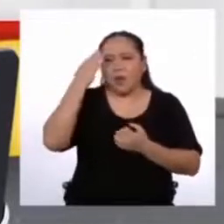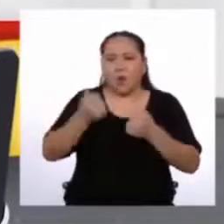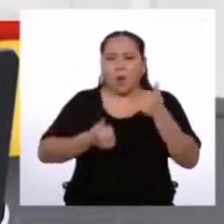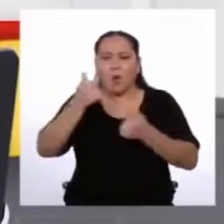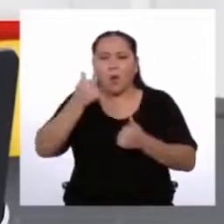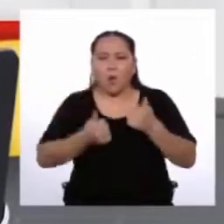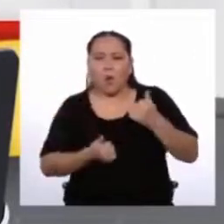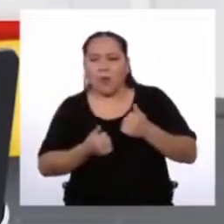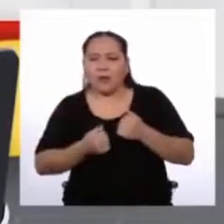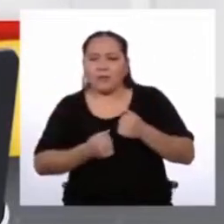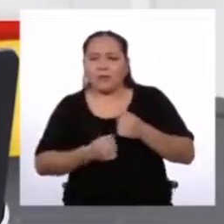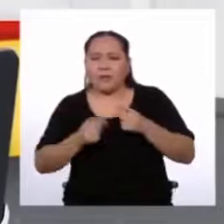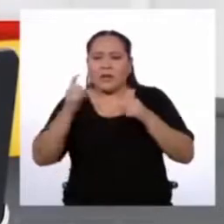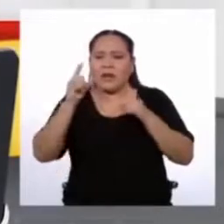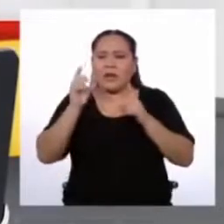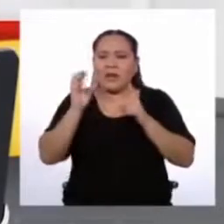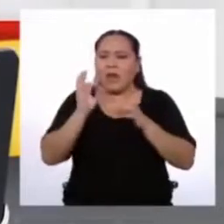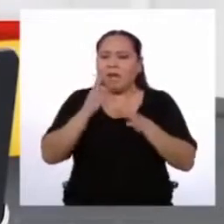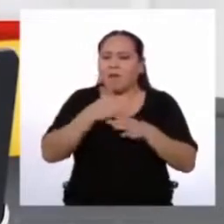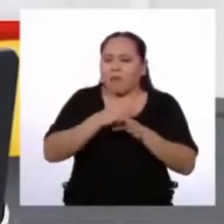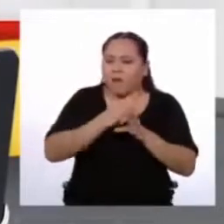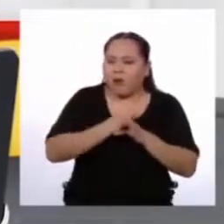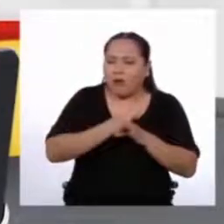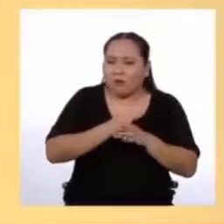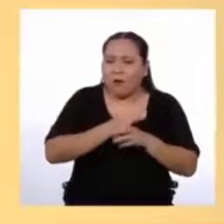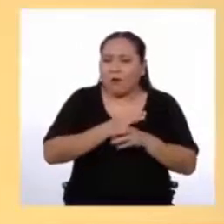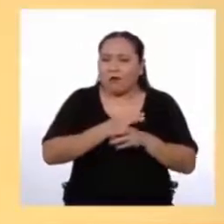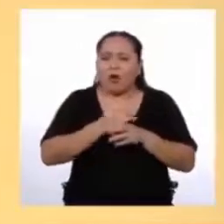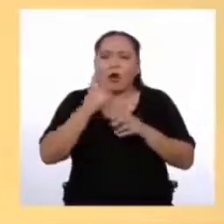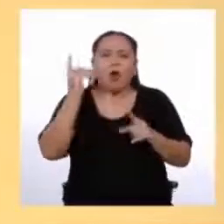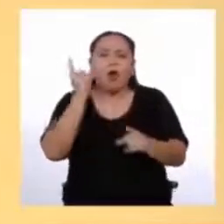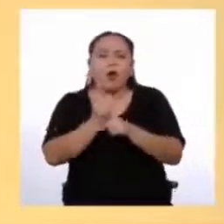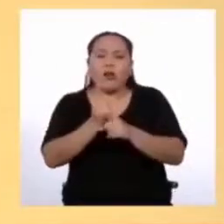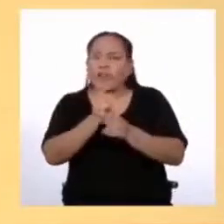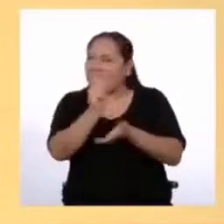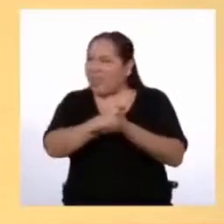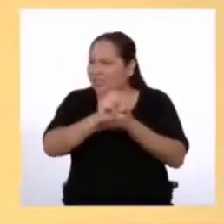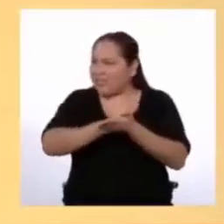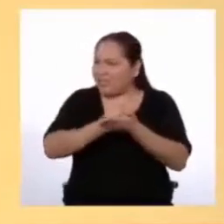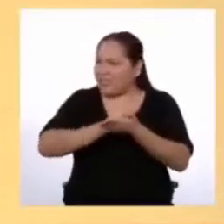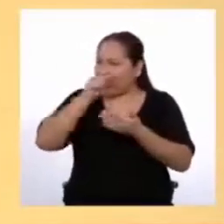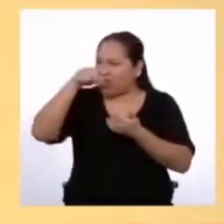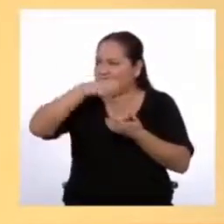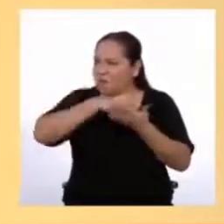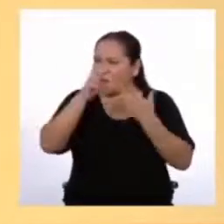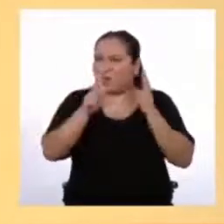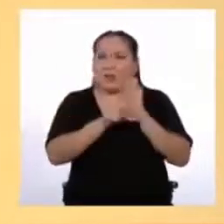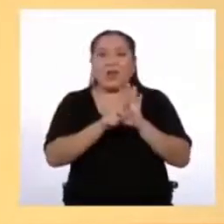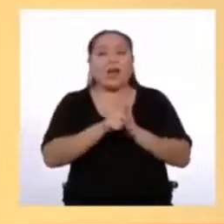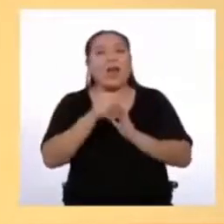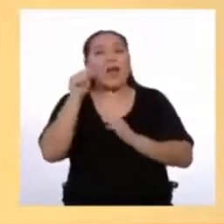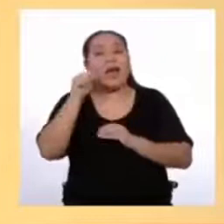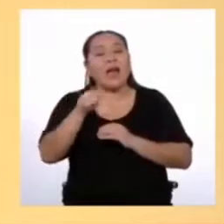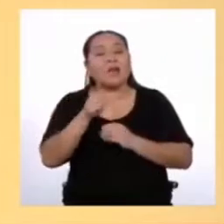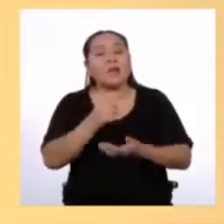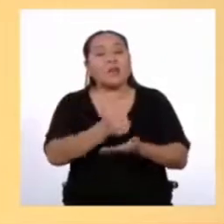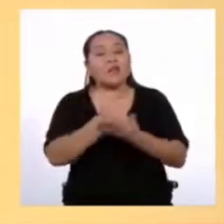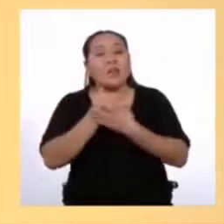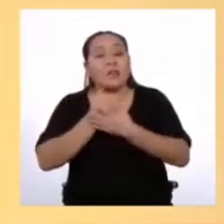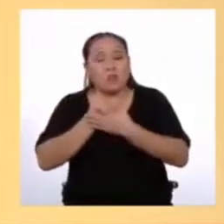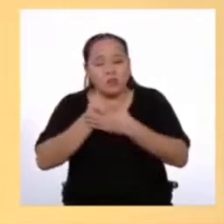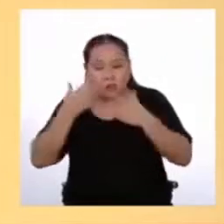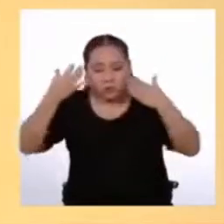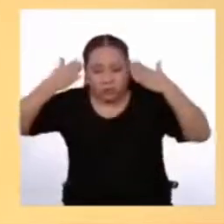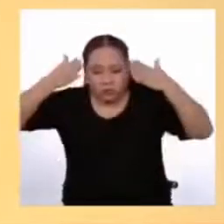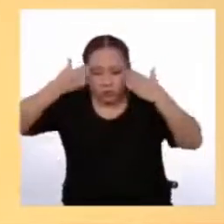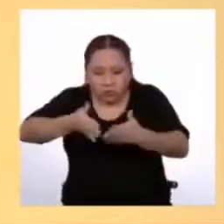el tipo de escritura Adecuada de un proyecto de ley? Es muy importante Porque nos permite ser conscientes De que estamos